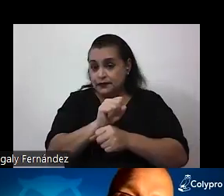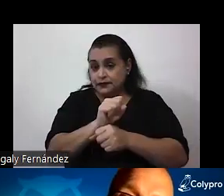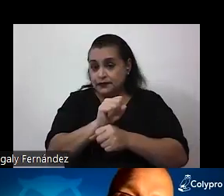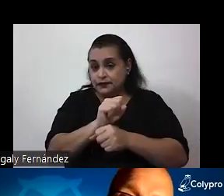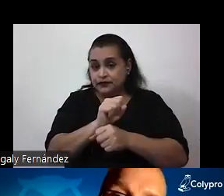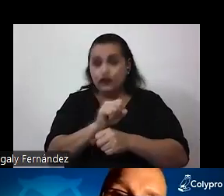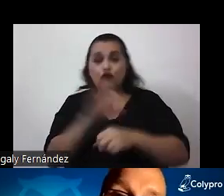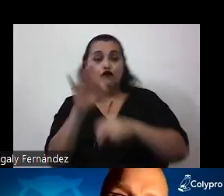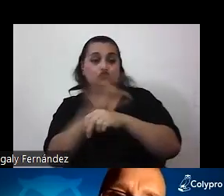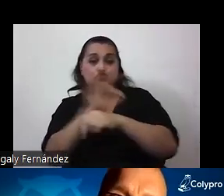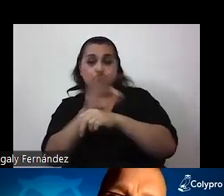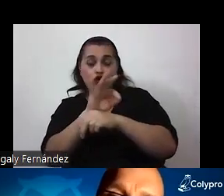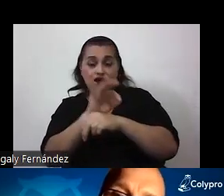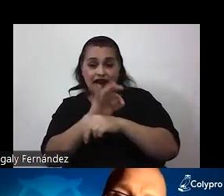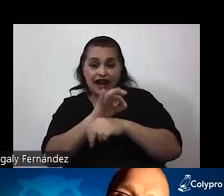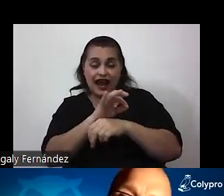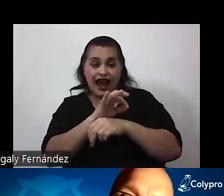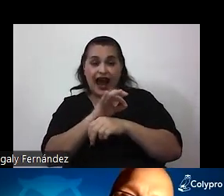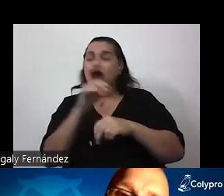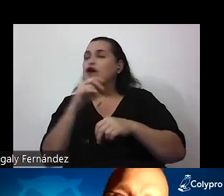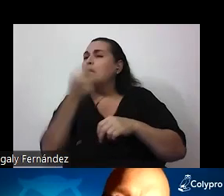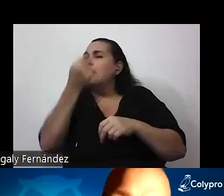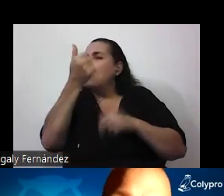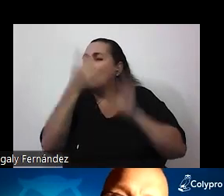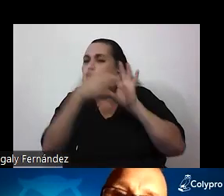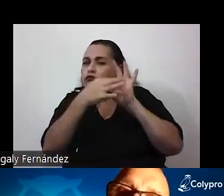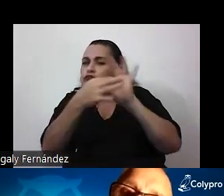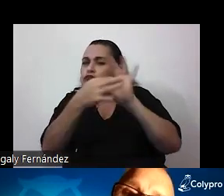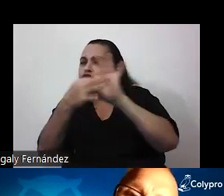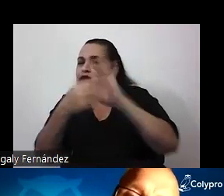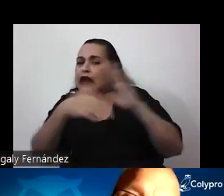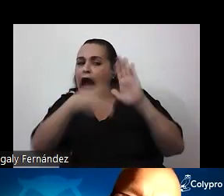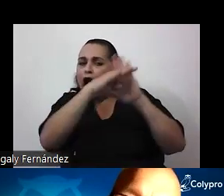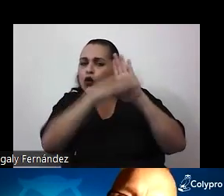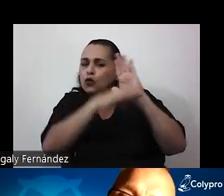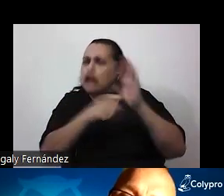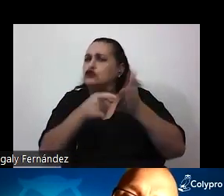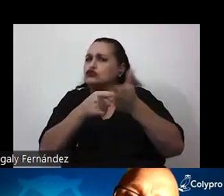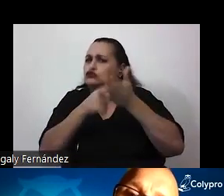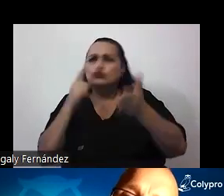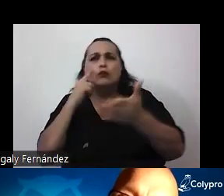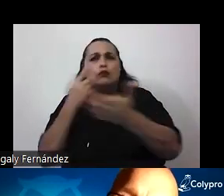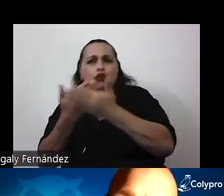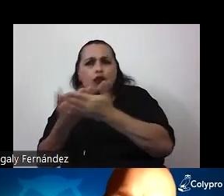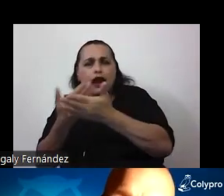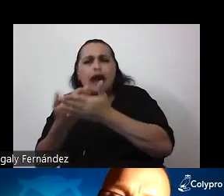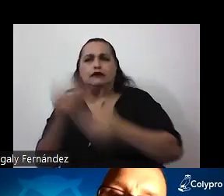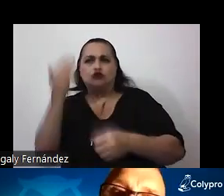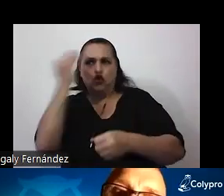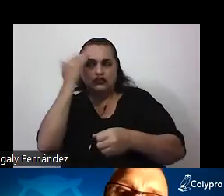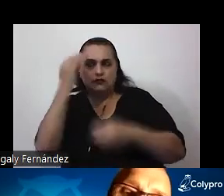funcionar de modos que poco tienen que ver con la argumentación rigurosa, con la evidencia, con el conocimiento